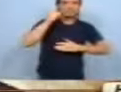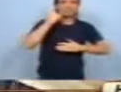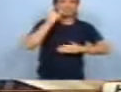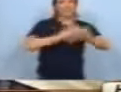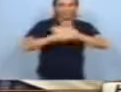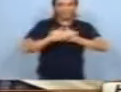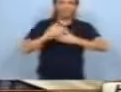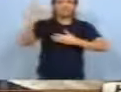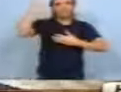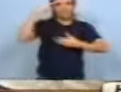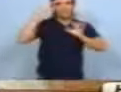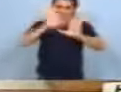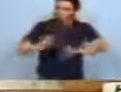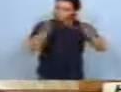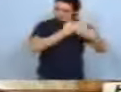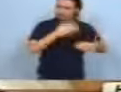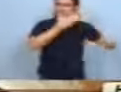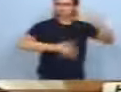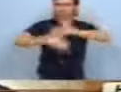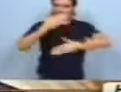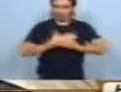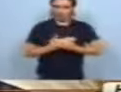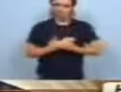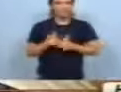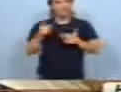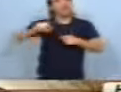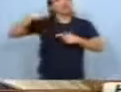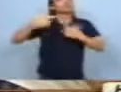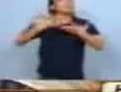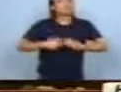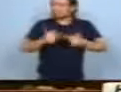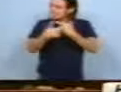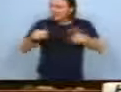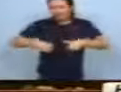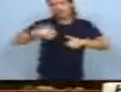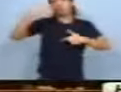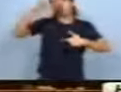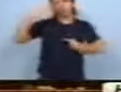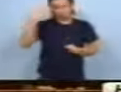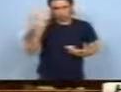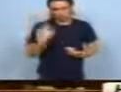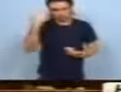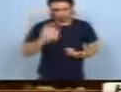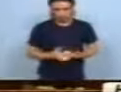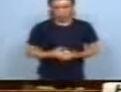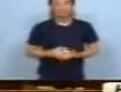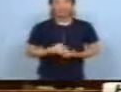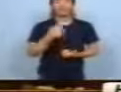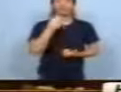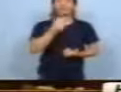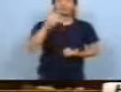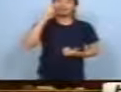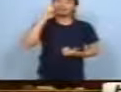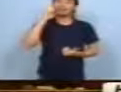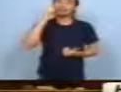con baños preparados para los discapacitados. Que no hay en ningún proyecto, existe esto. ¿Ustedes chequean todo? ¿Ven